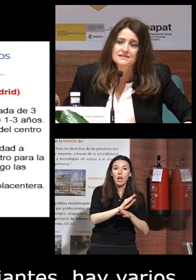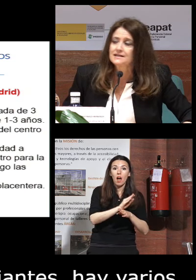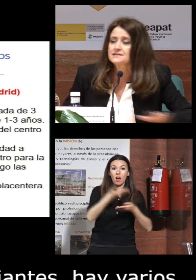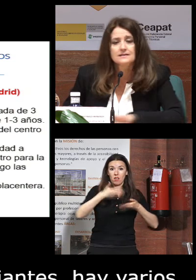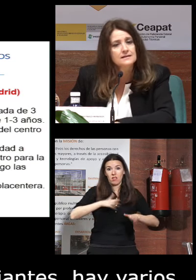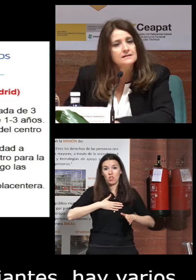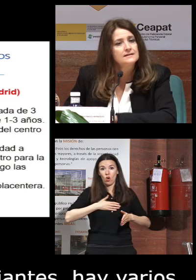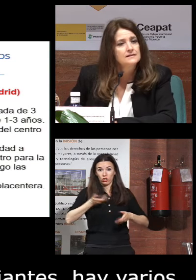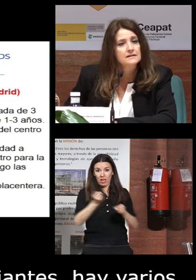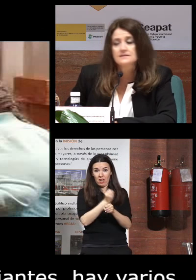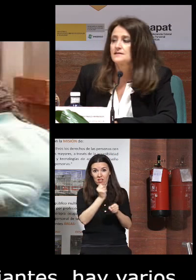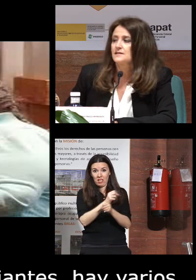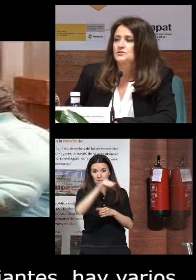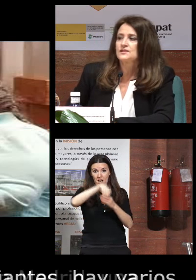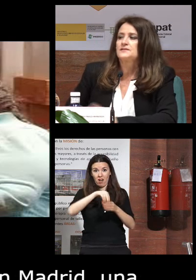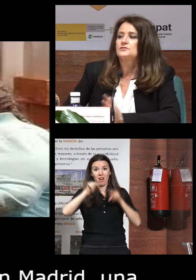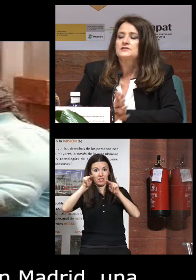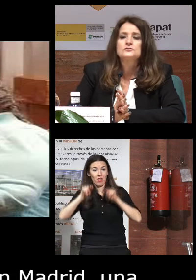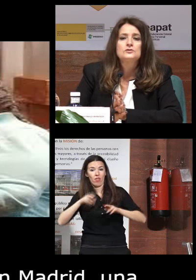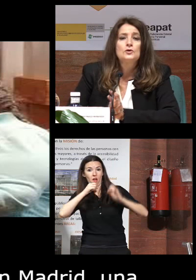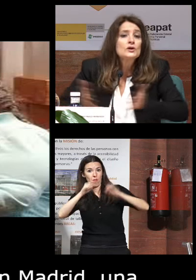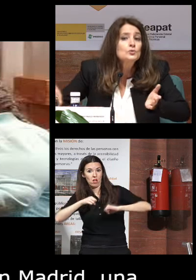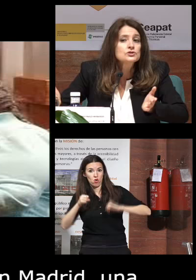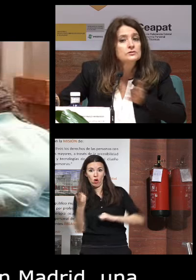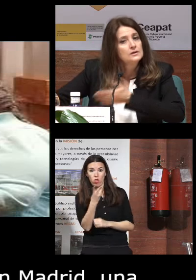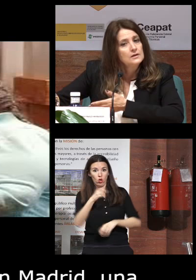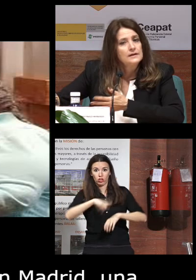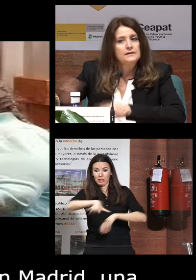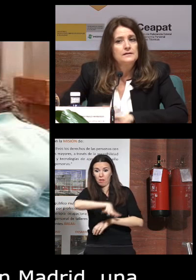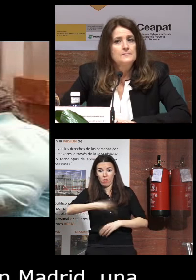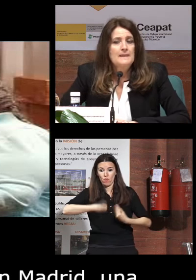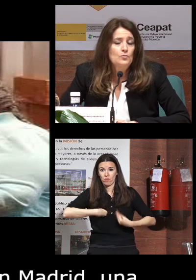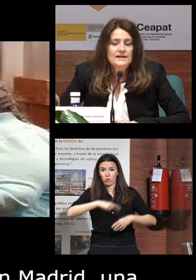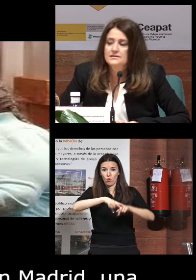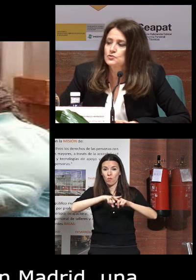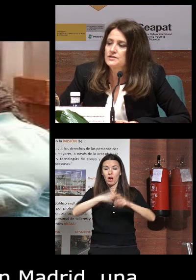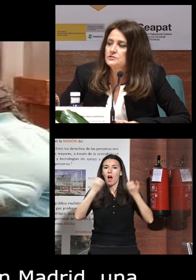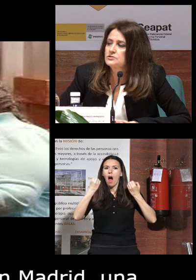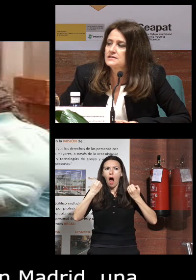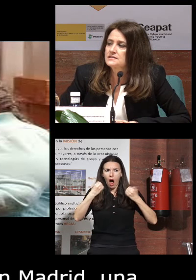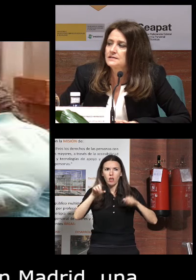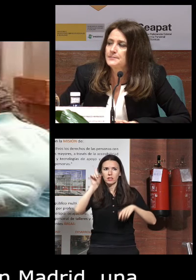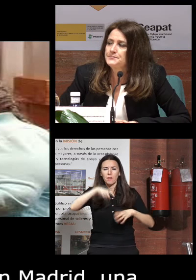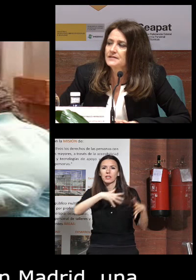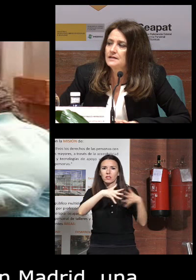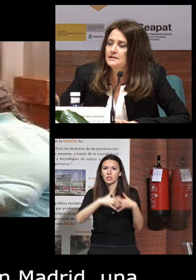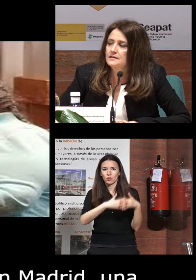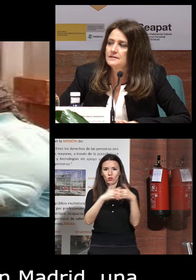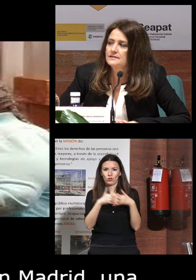profesionales de la residencia y residencia de personas mayores ¿no? o incluso alguna en Estados Unidos está